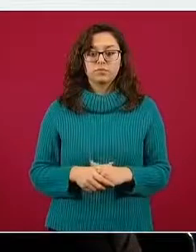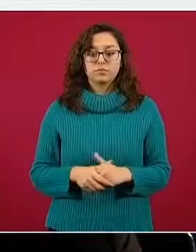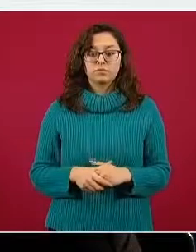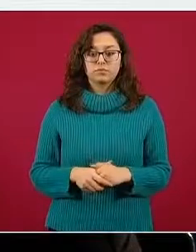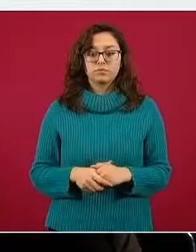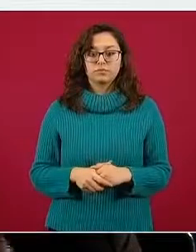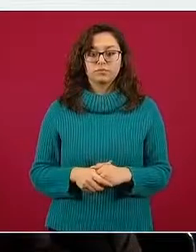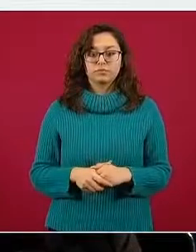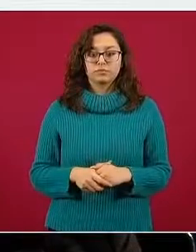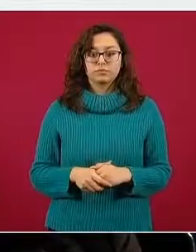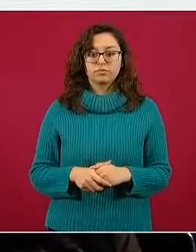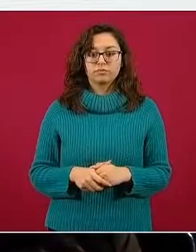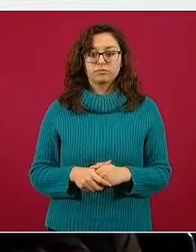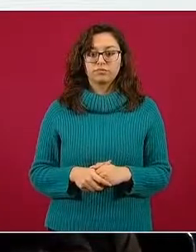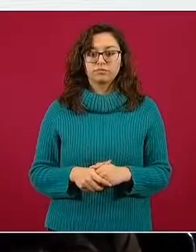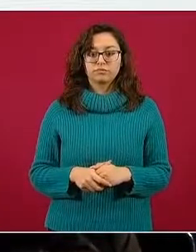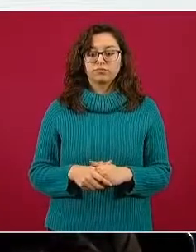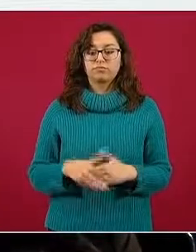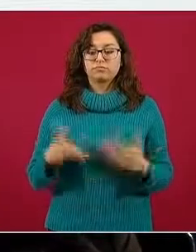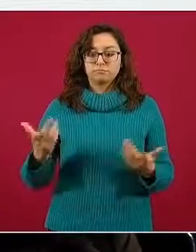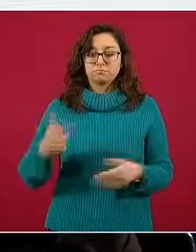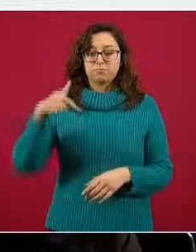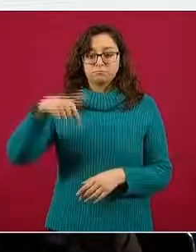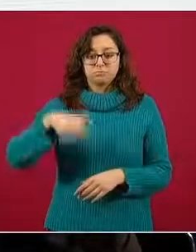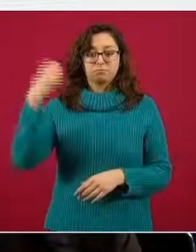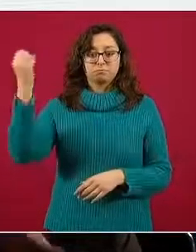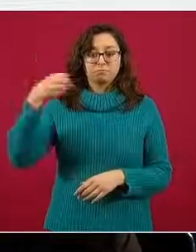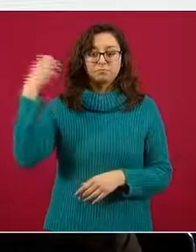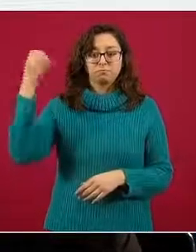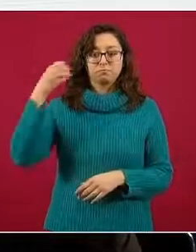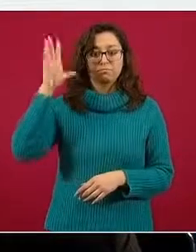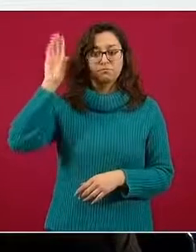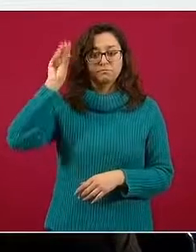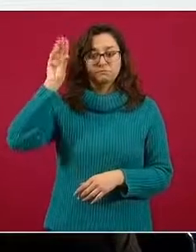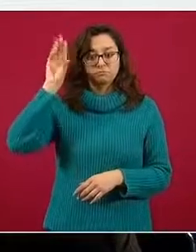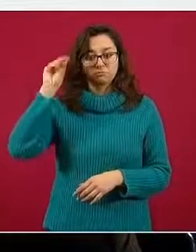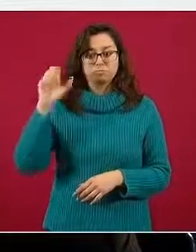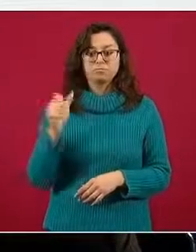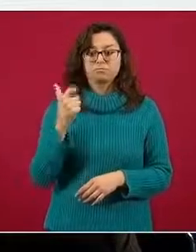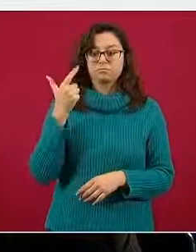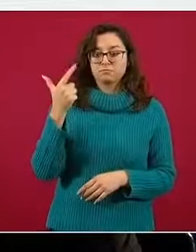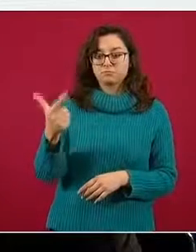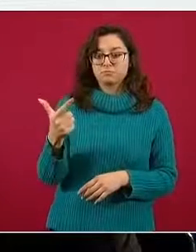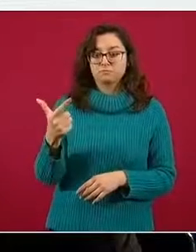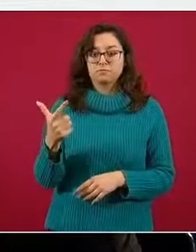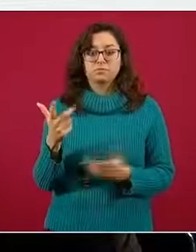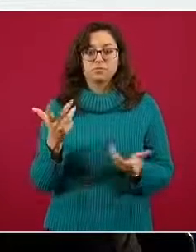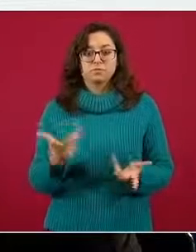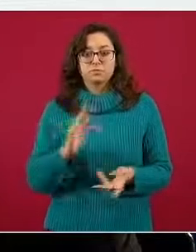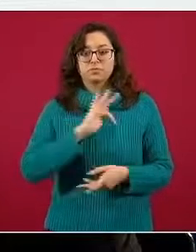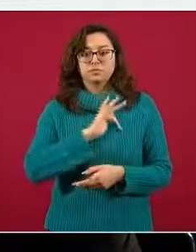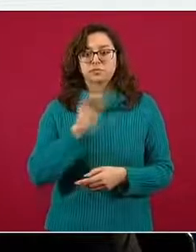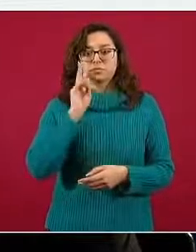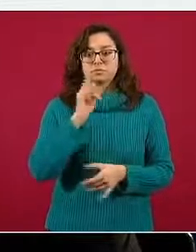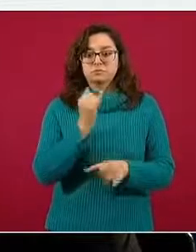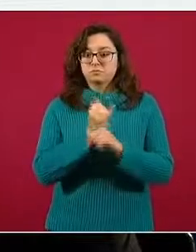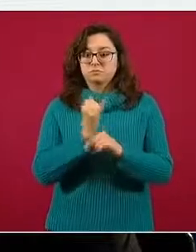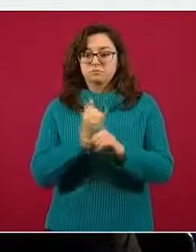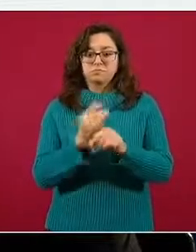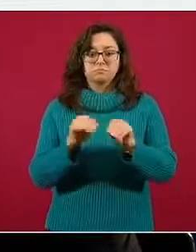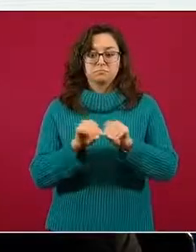Podemos seguir en vivo esta conferencia de prensa todos los días a las 19 horas en varias plataformas